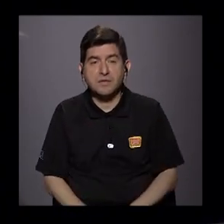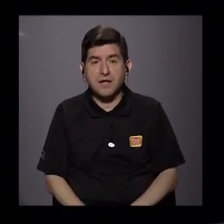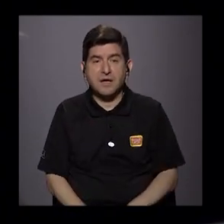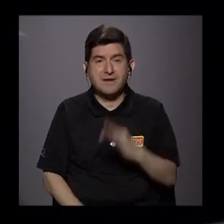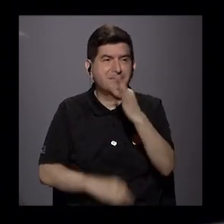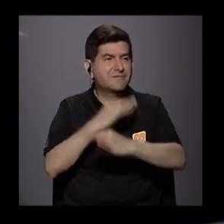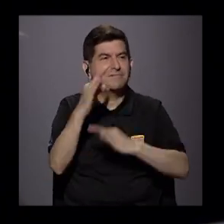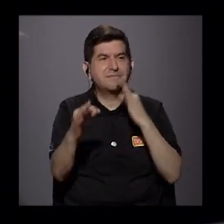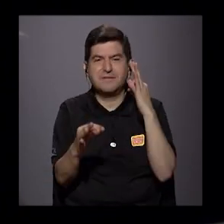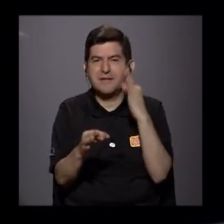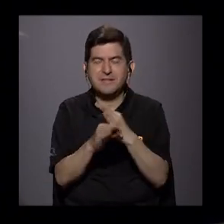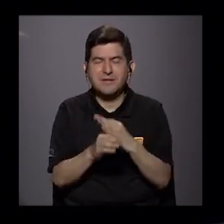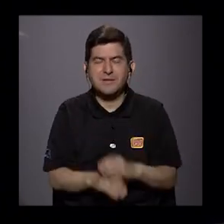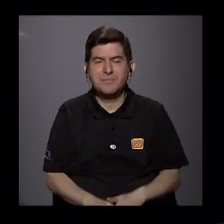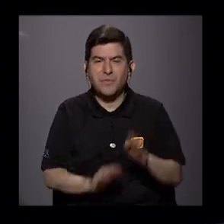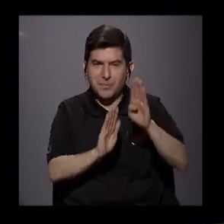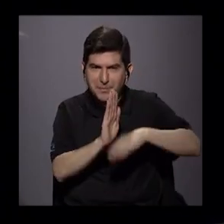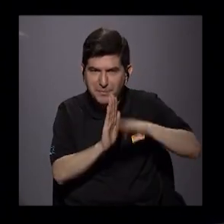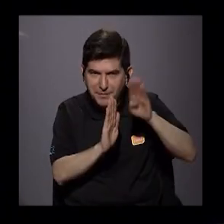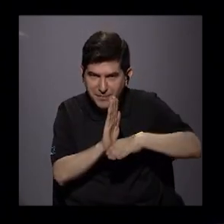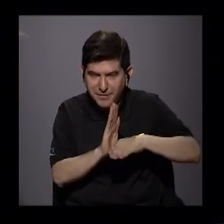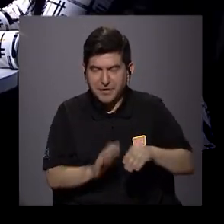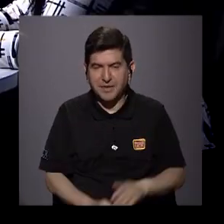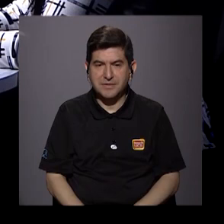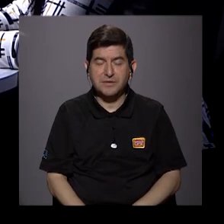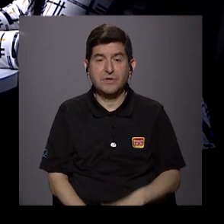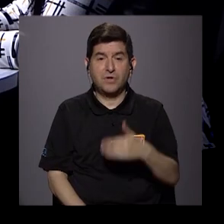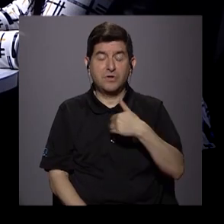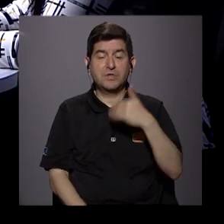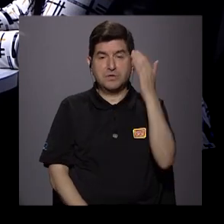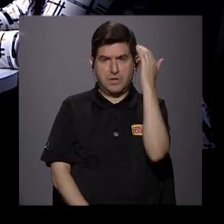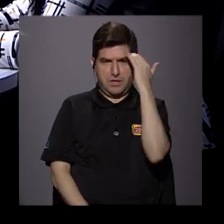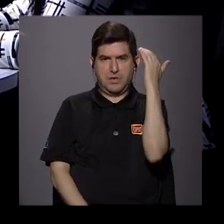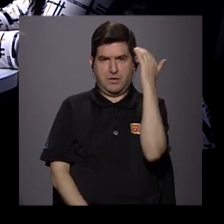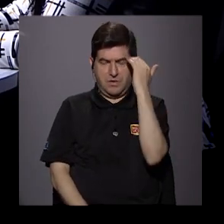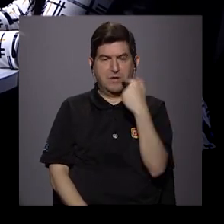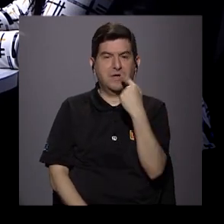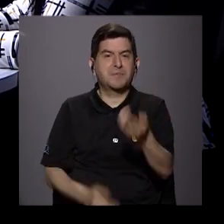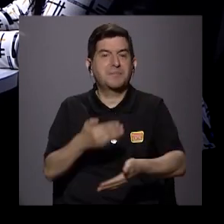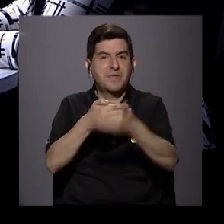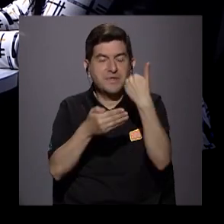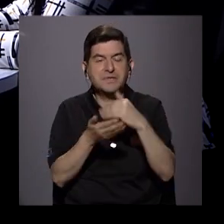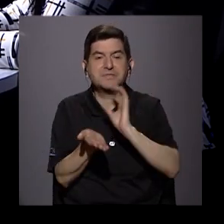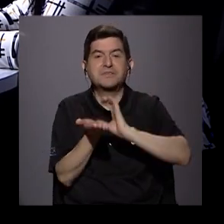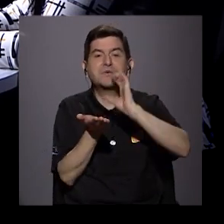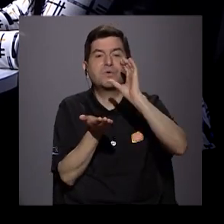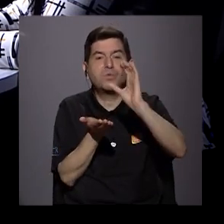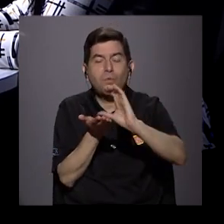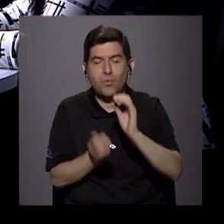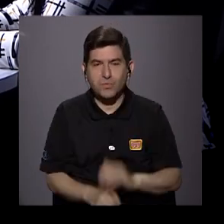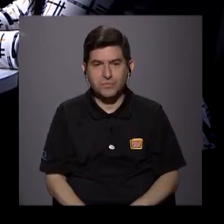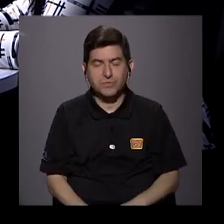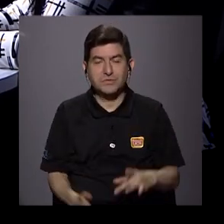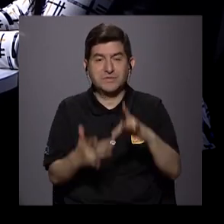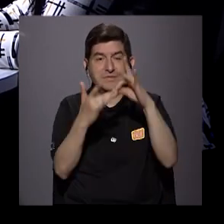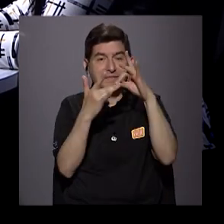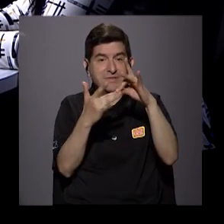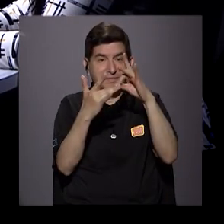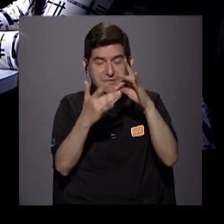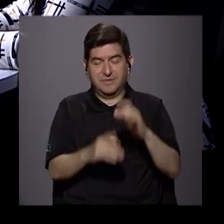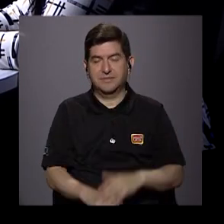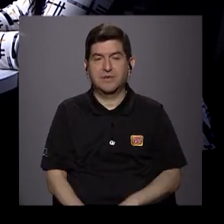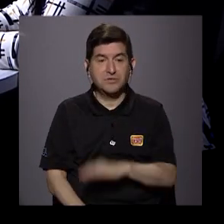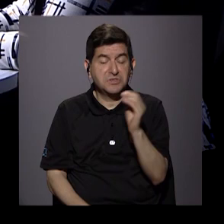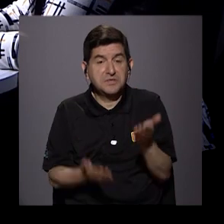corte mucho más económico y que en este caso tuvieran esos conocimientos que usted me comenta de cursos, ¿verdad?, de especialización